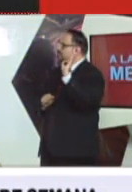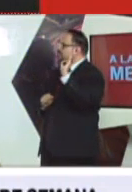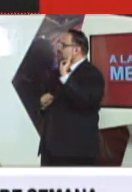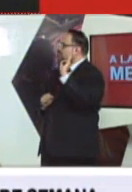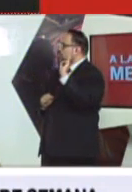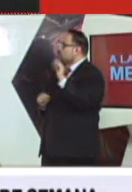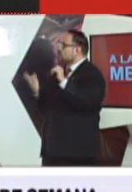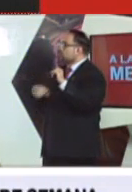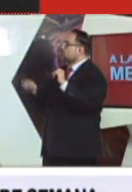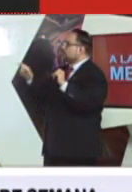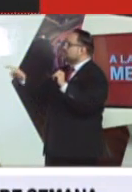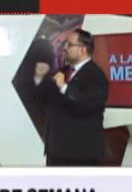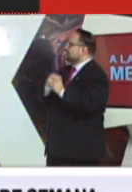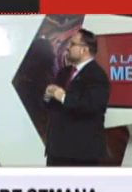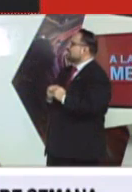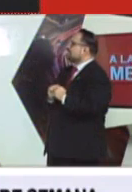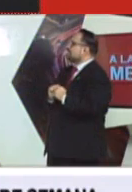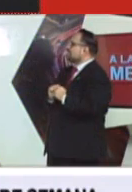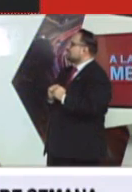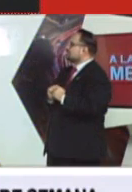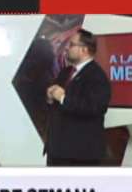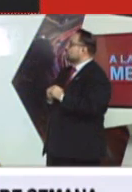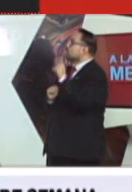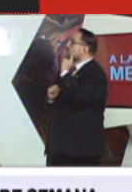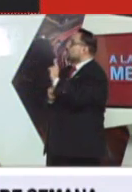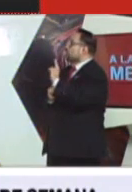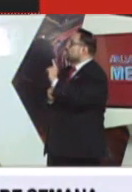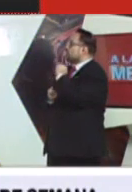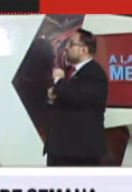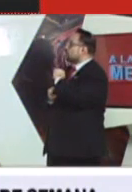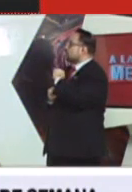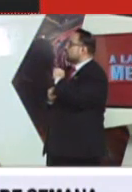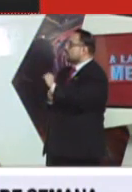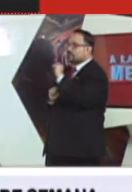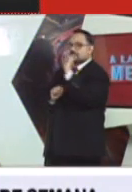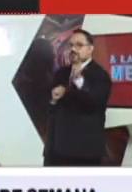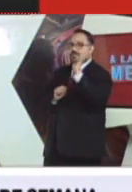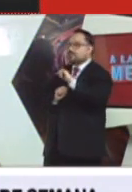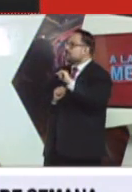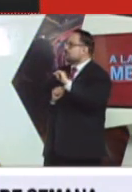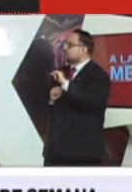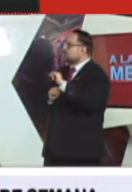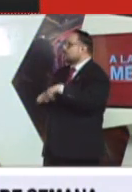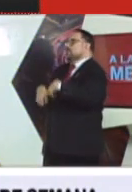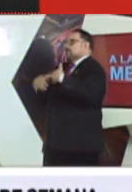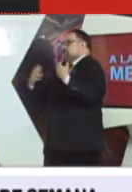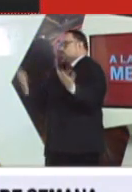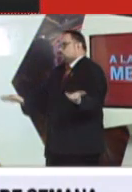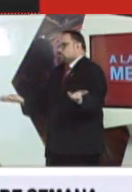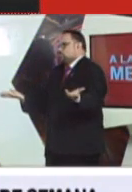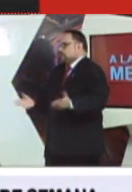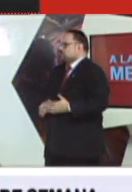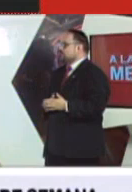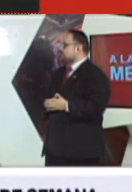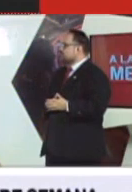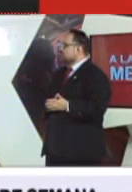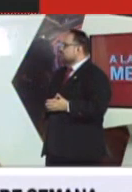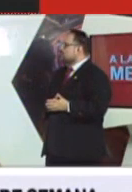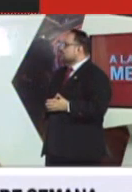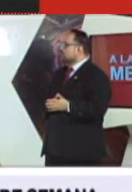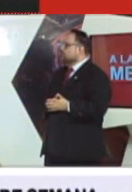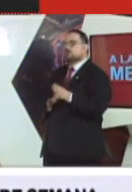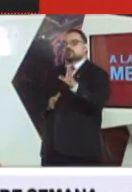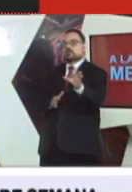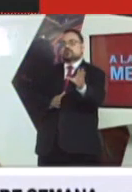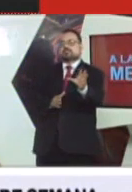la medida ya se relajó, pero también está en ti la decisión de cuidarte o no cuidarte, de salir o no salir y por supuesto en ese